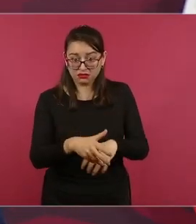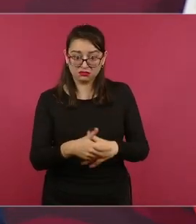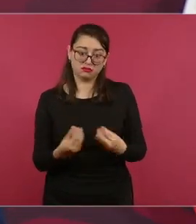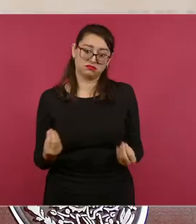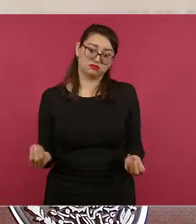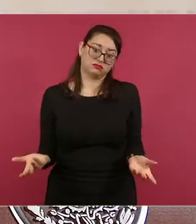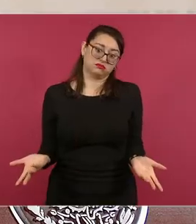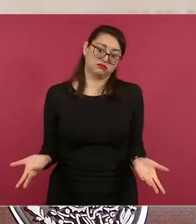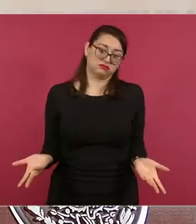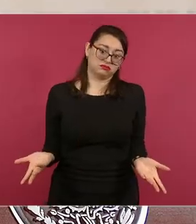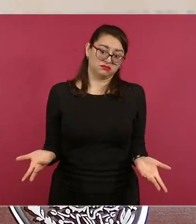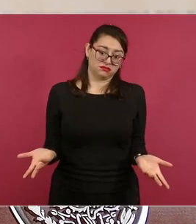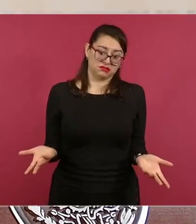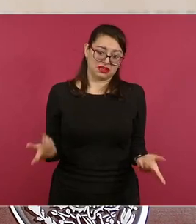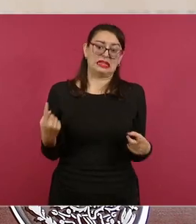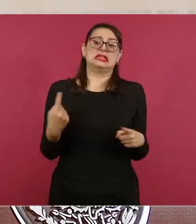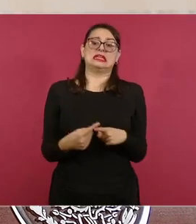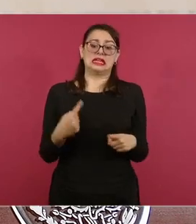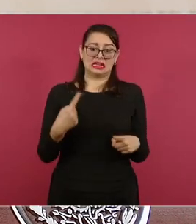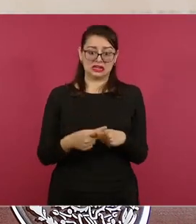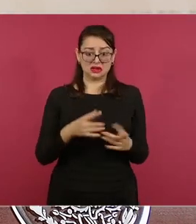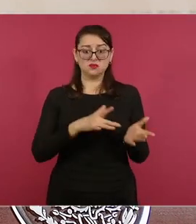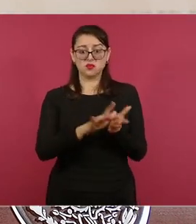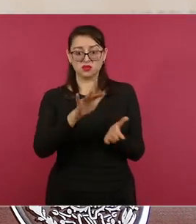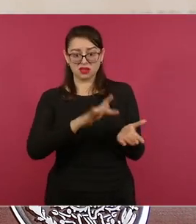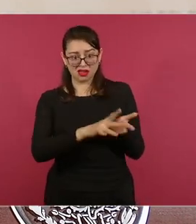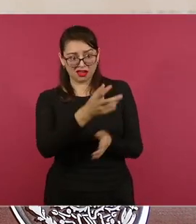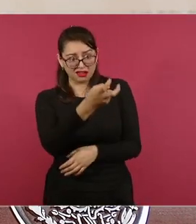No es como este,